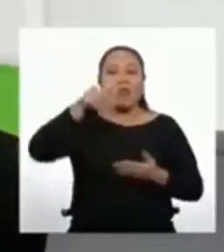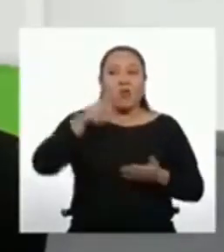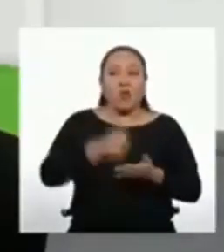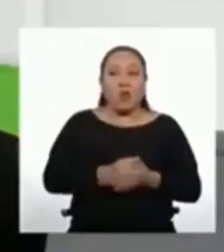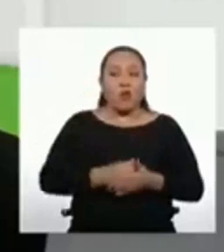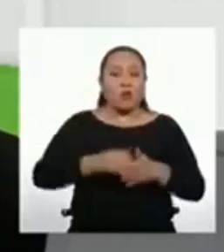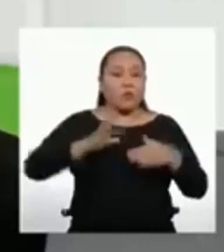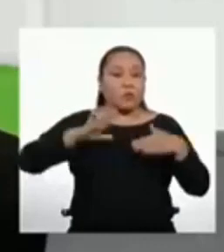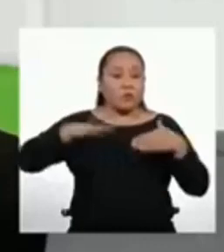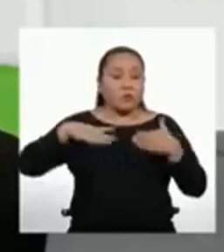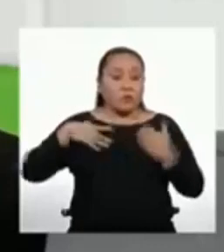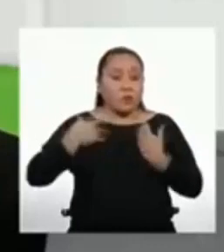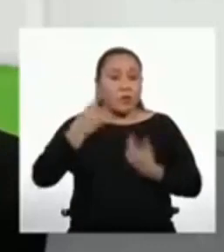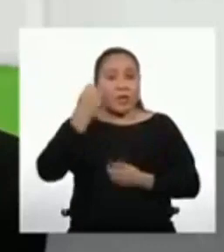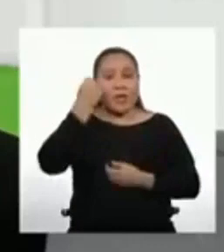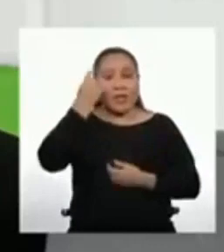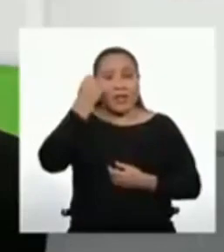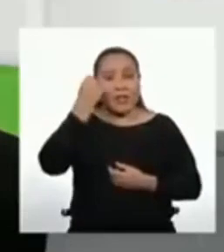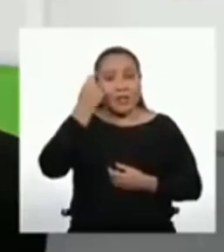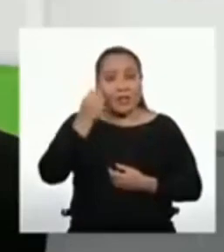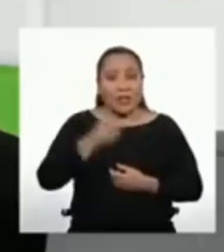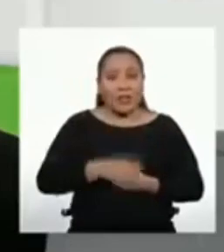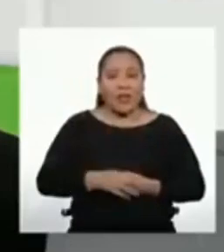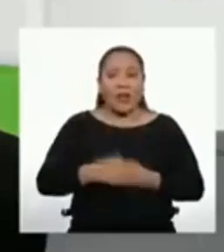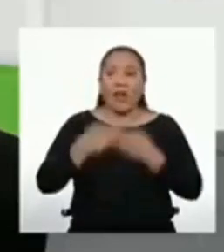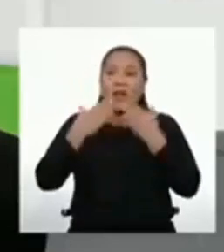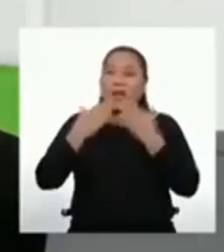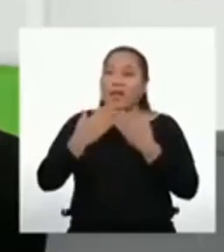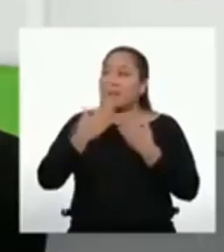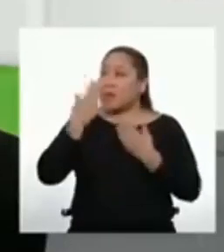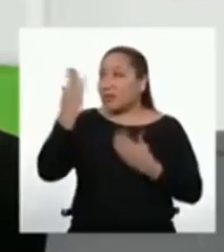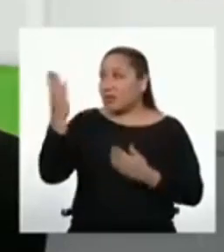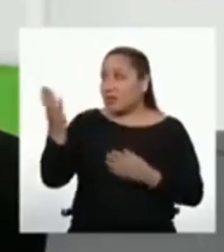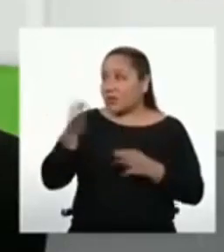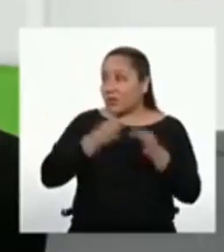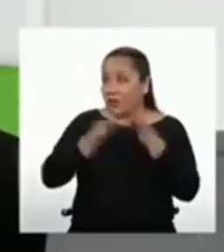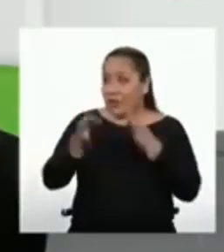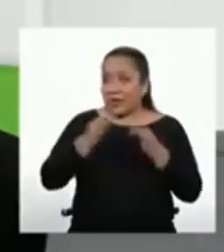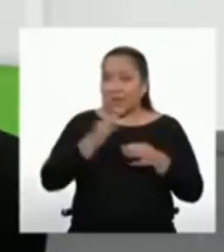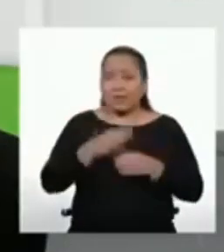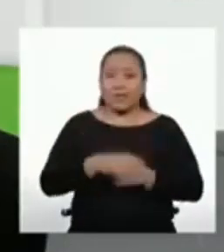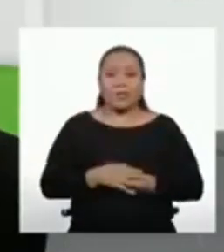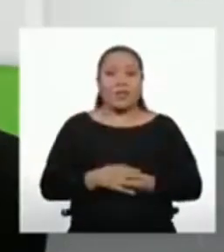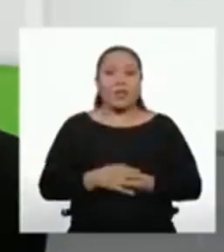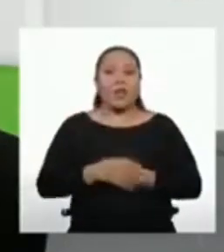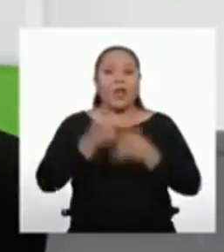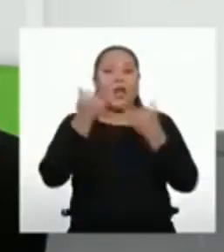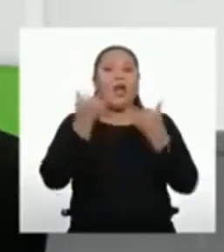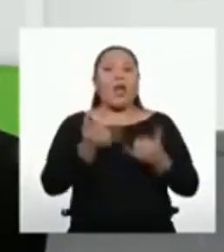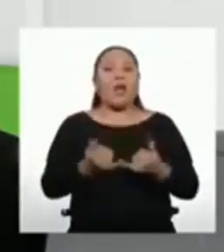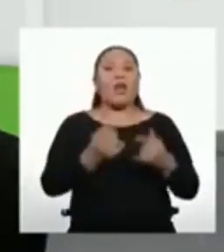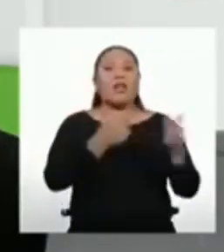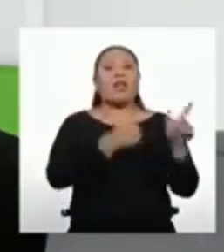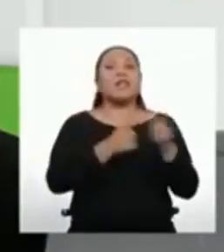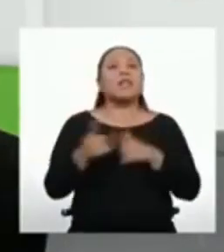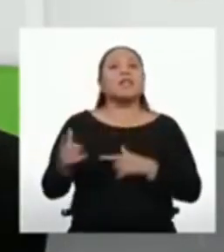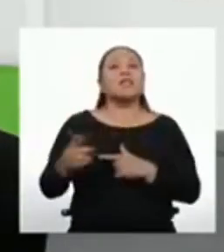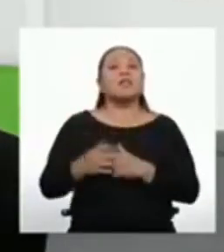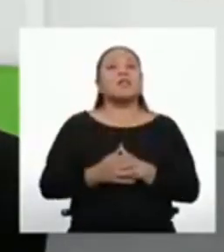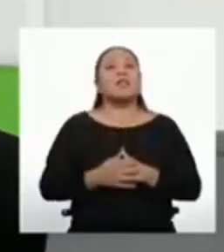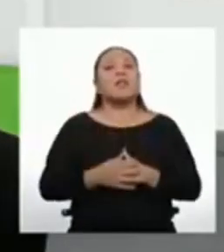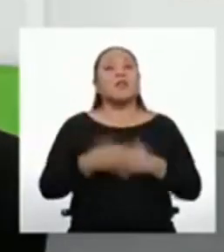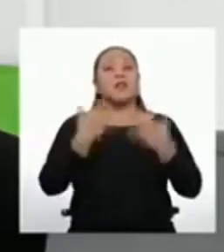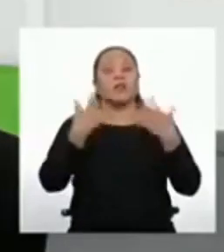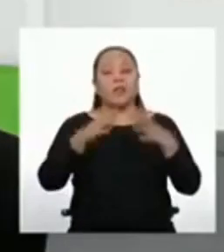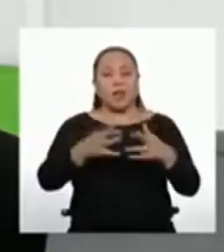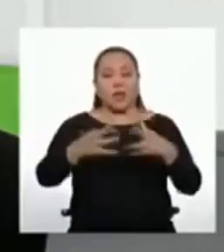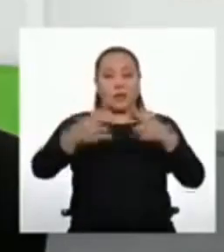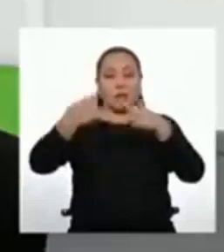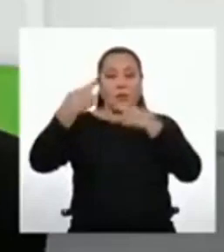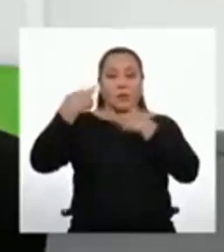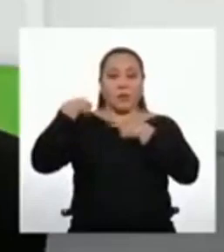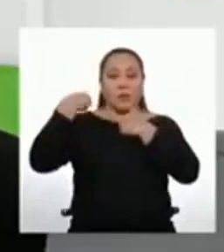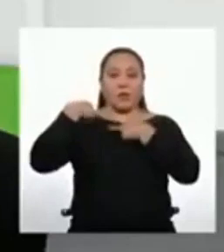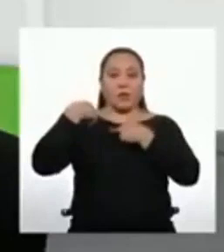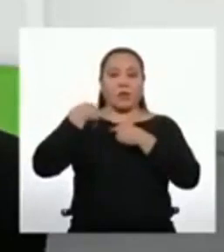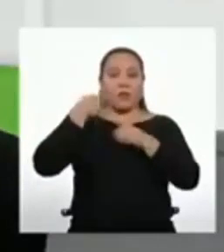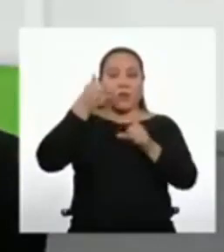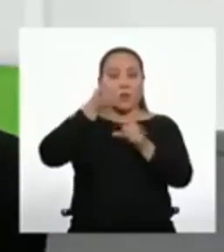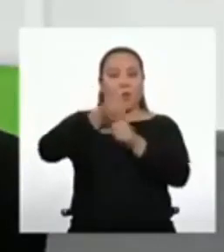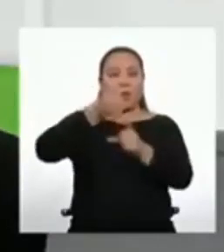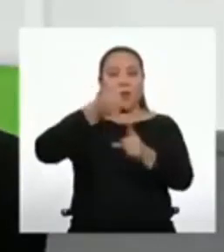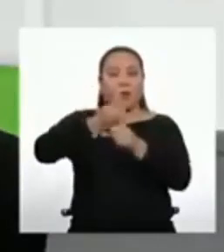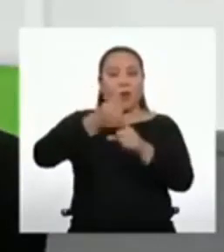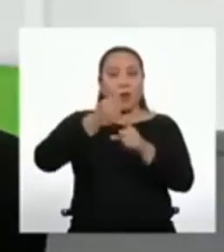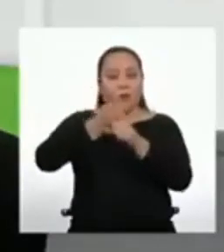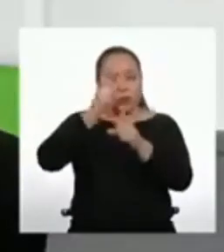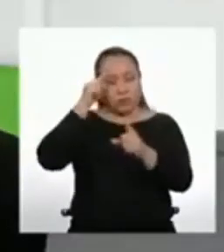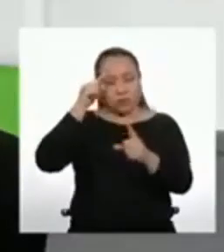hemos podido entenderlo gracias a sus explicaciones. Ahora estamos listos para hacernos cargo de nuestro propio